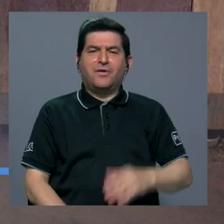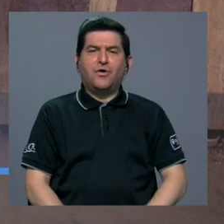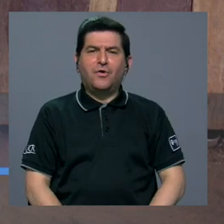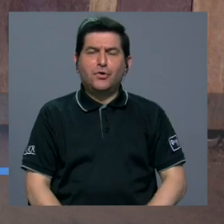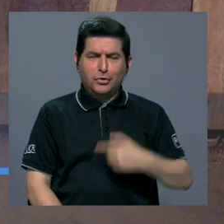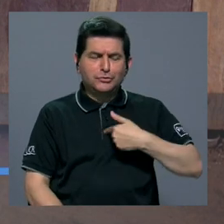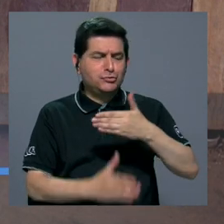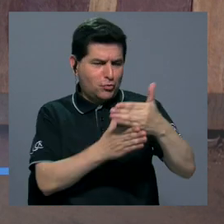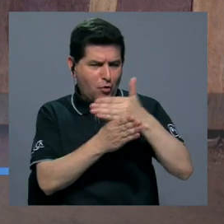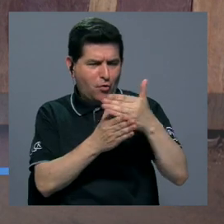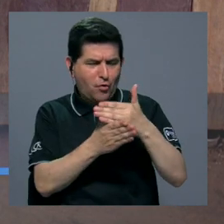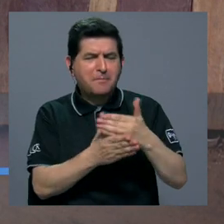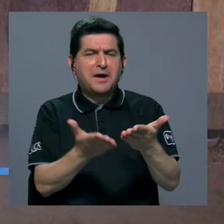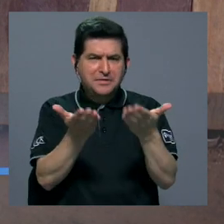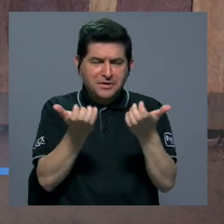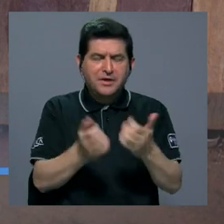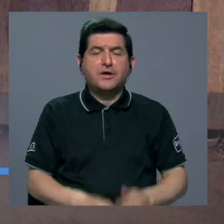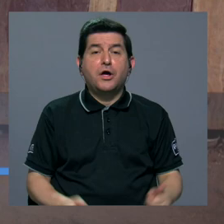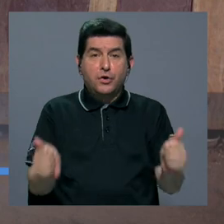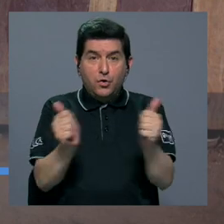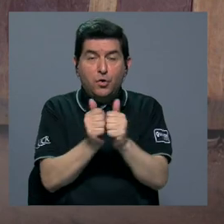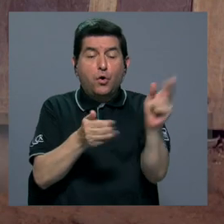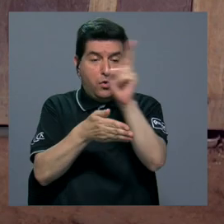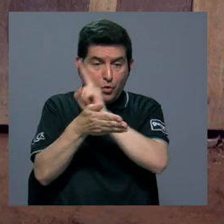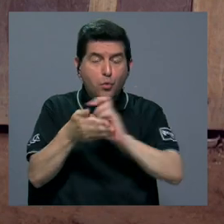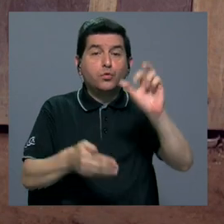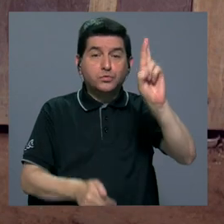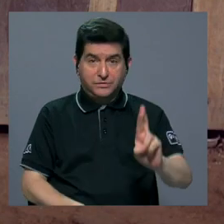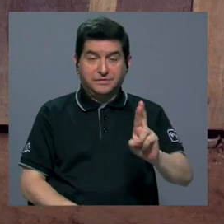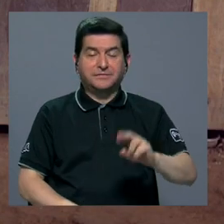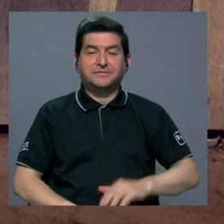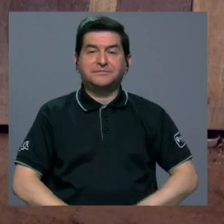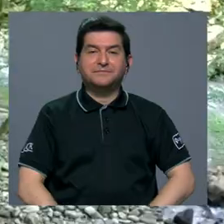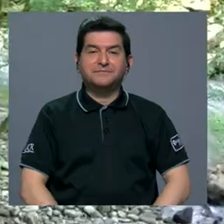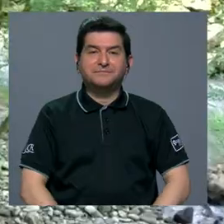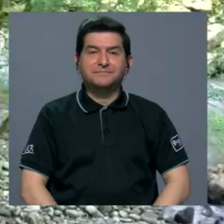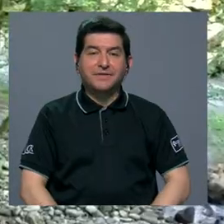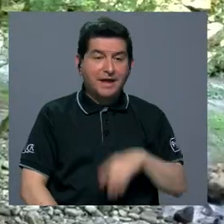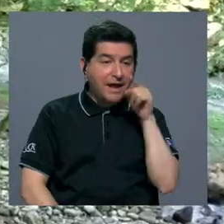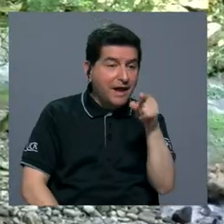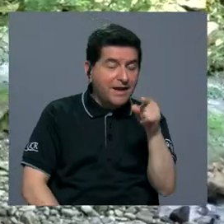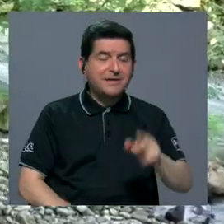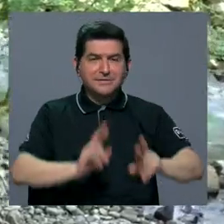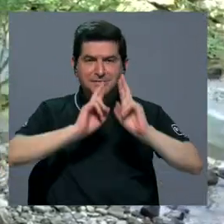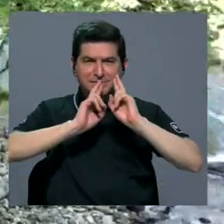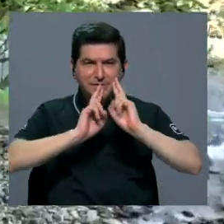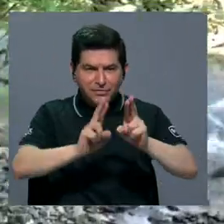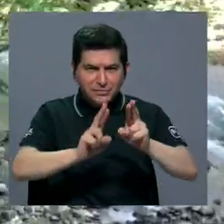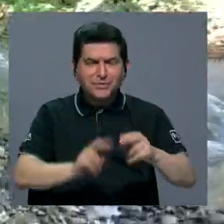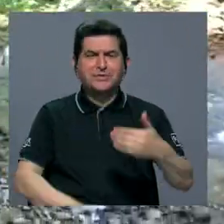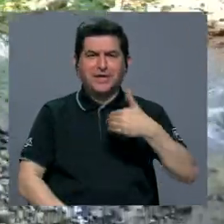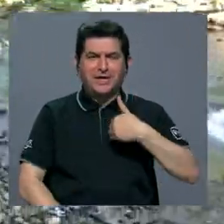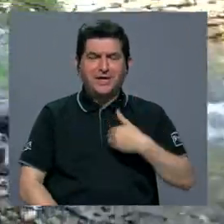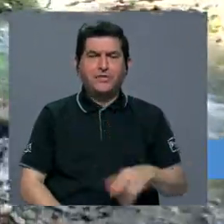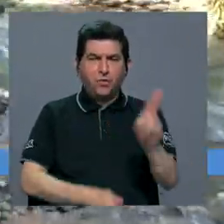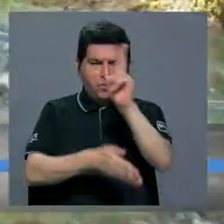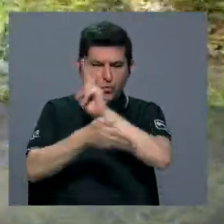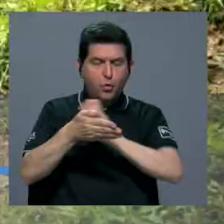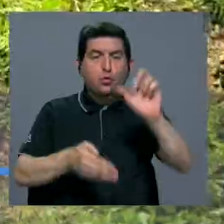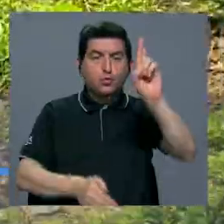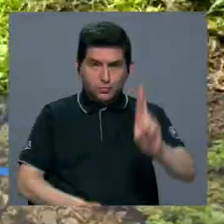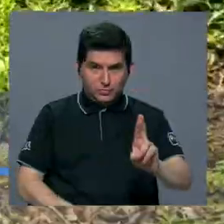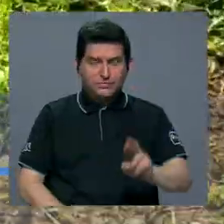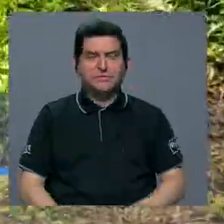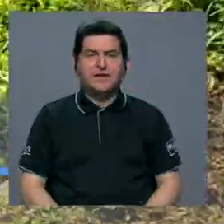quiero compartir mucho más con la Universidad de Costa Rica. Este es el resultado que se obtiene cuando la